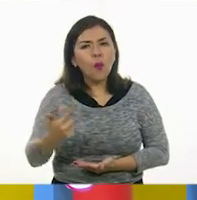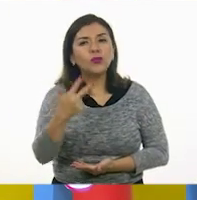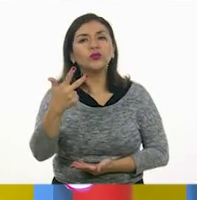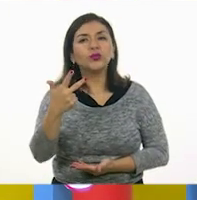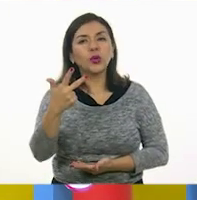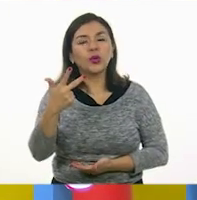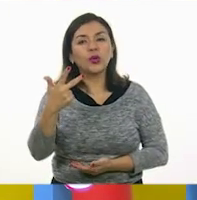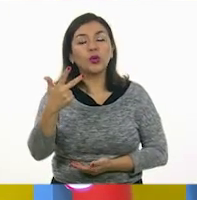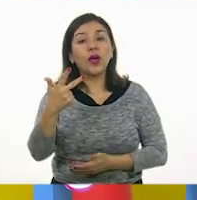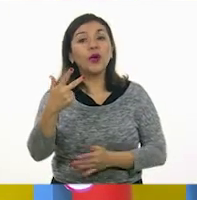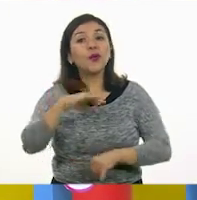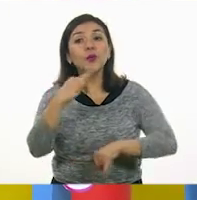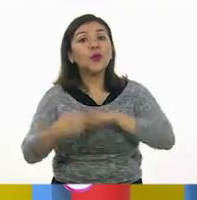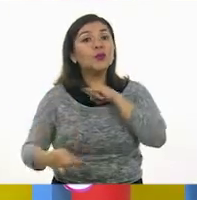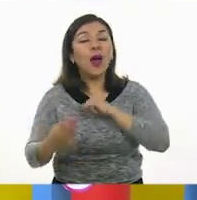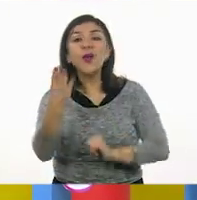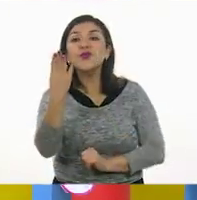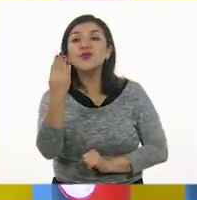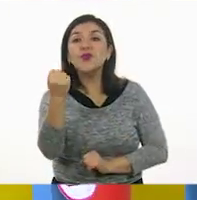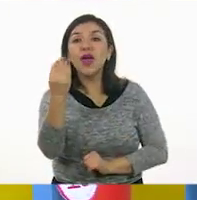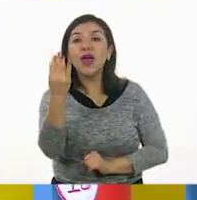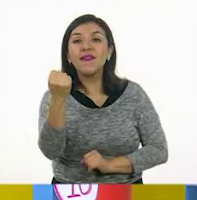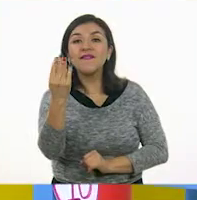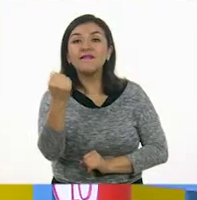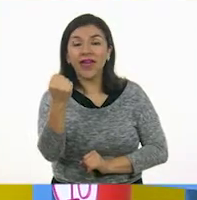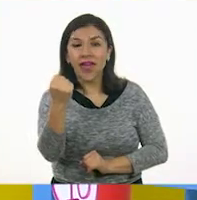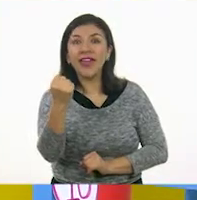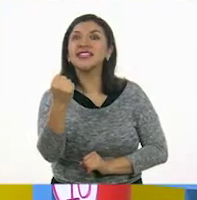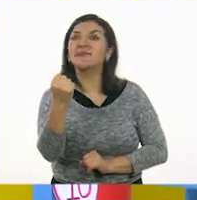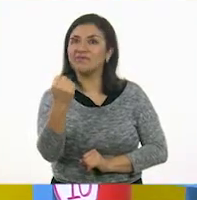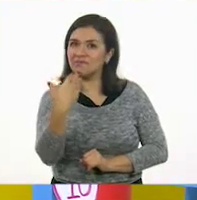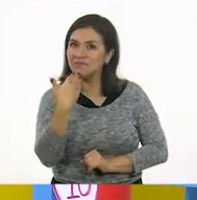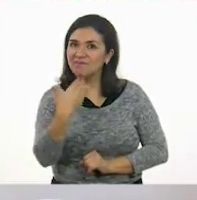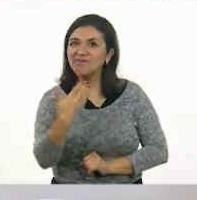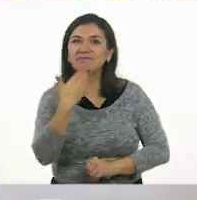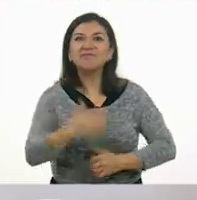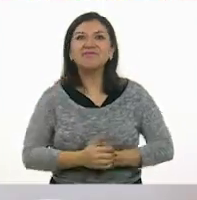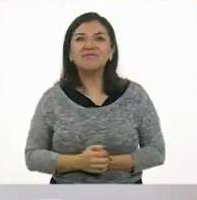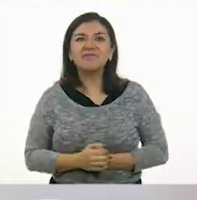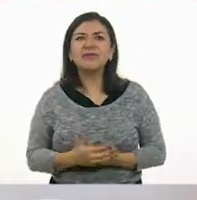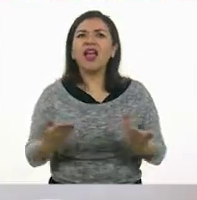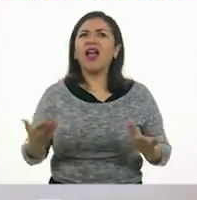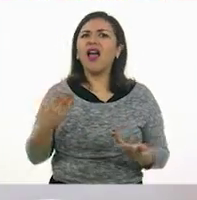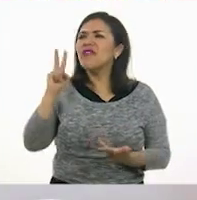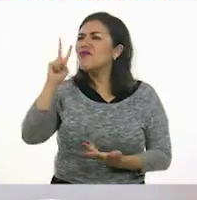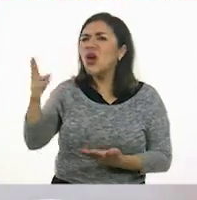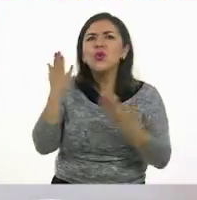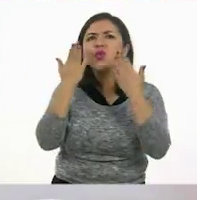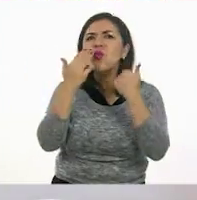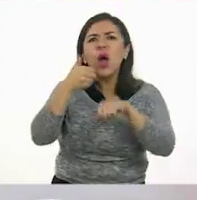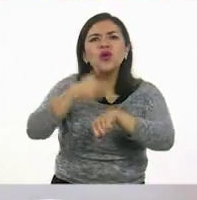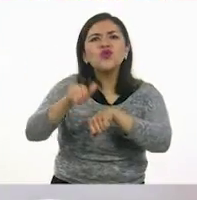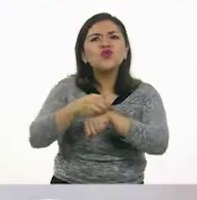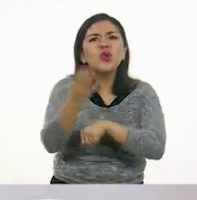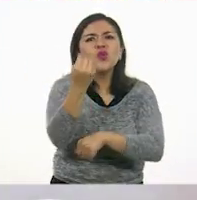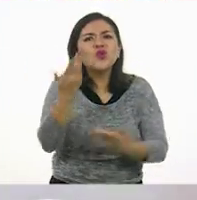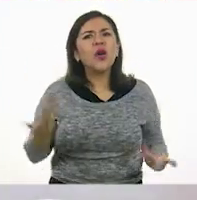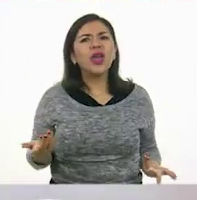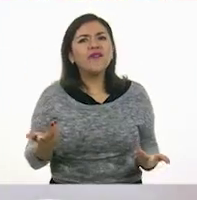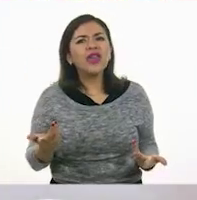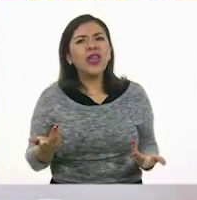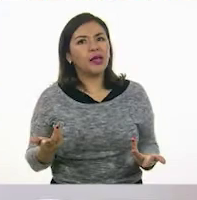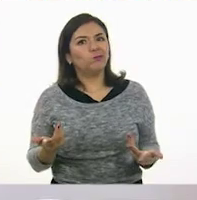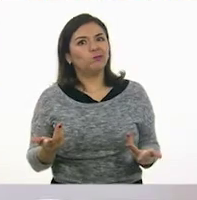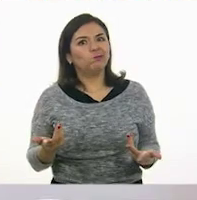Ocho. Y nueve. Nueve. ¿Cuál paleta? Muy bien. Ay, me faltó una paletita de nueve. Cierto.